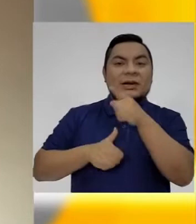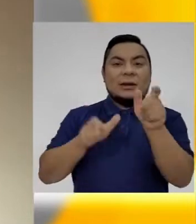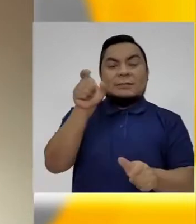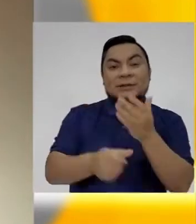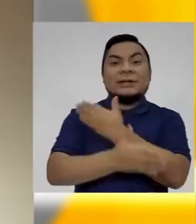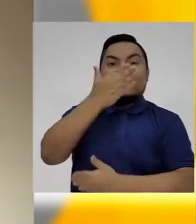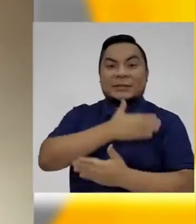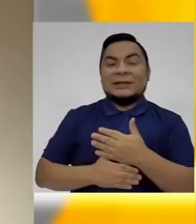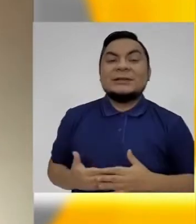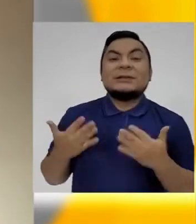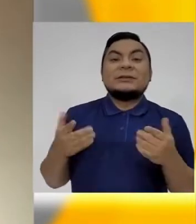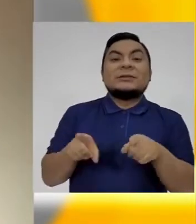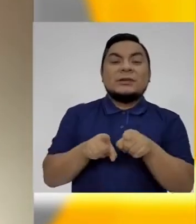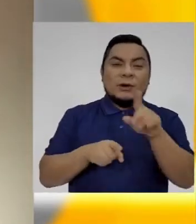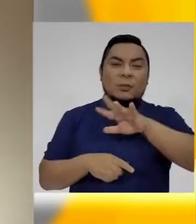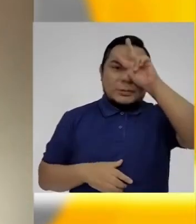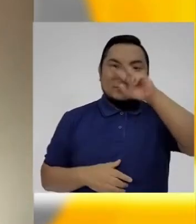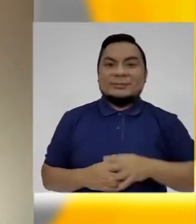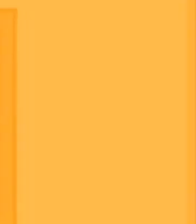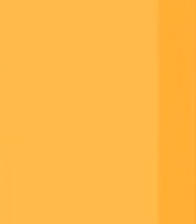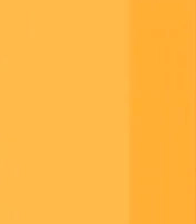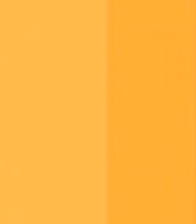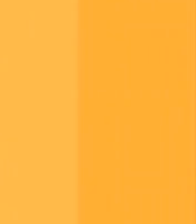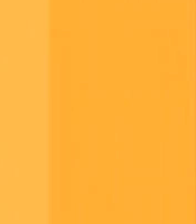de las personas con discapacidad del país.